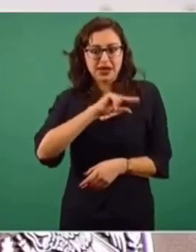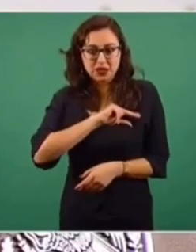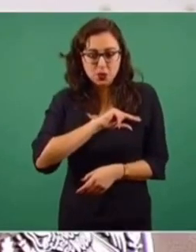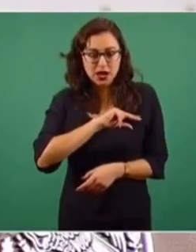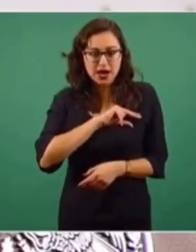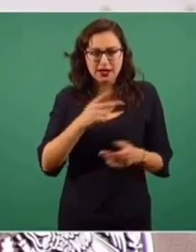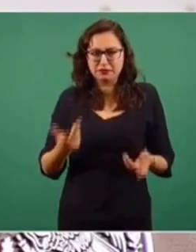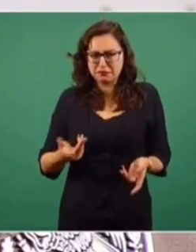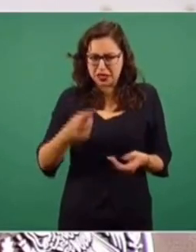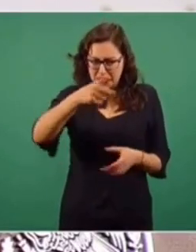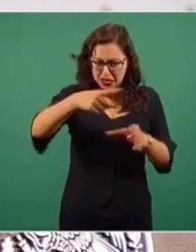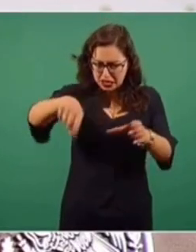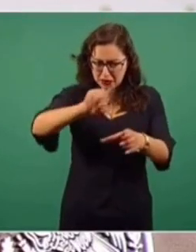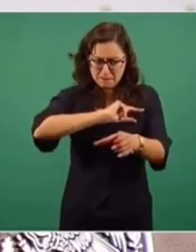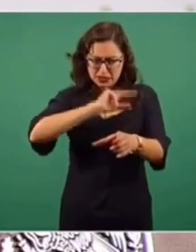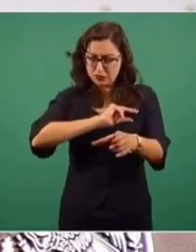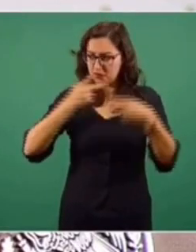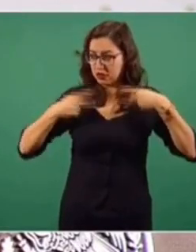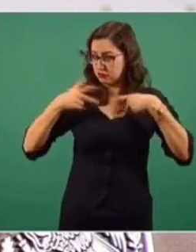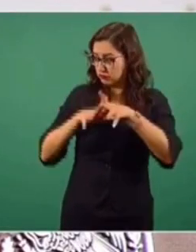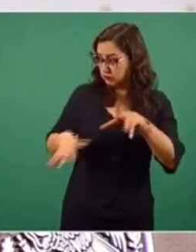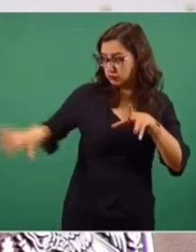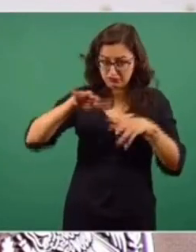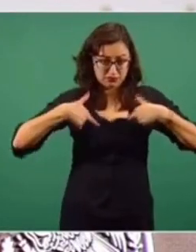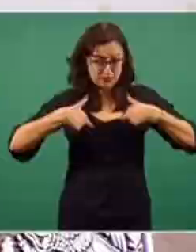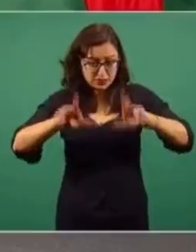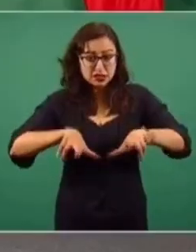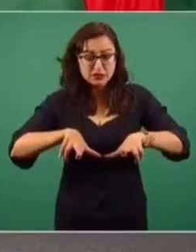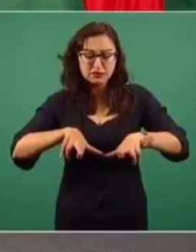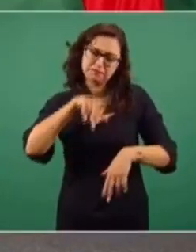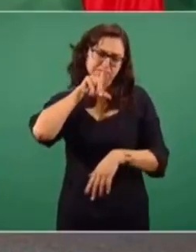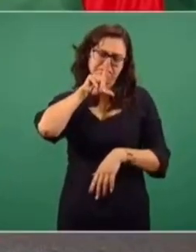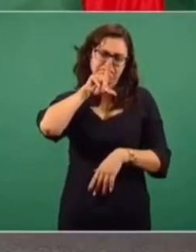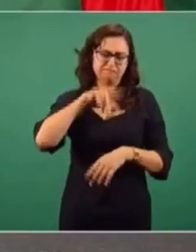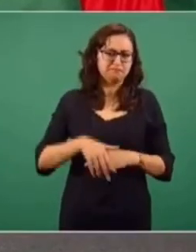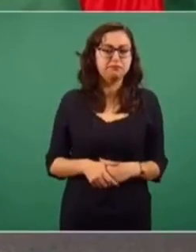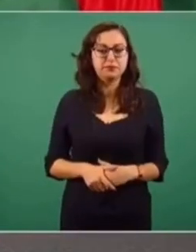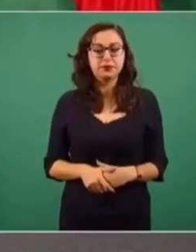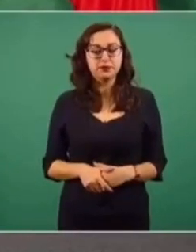el interés de los ciudadanos.